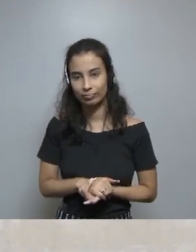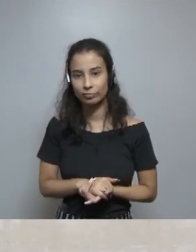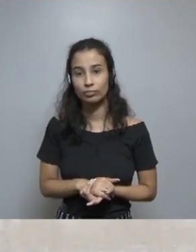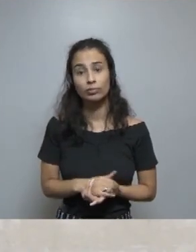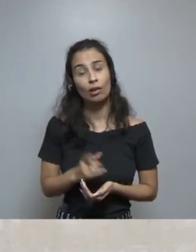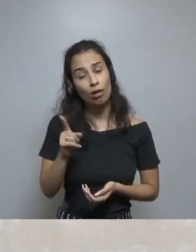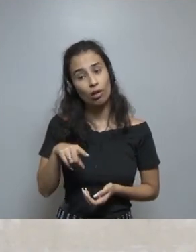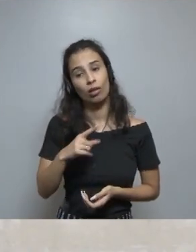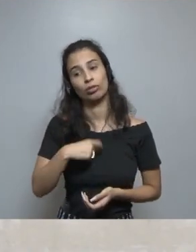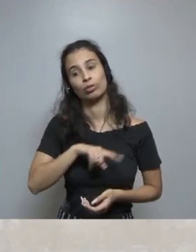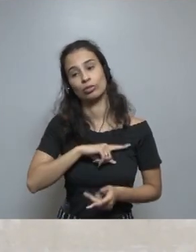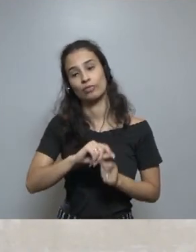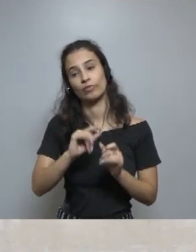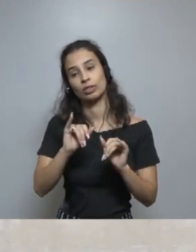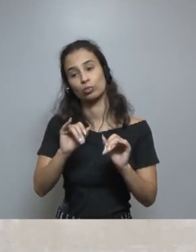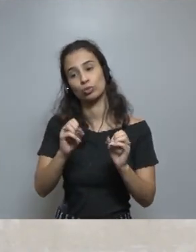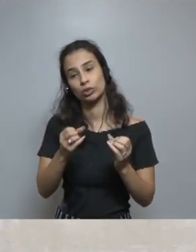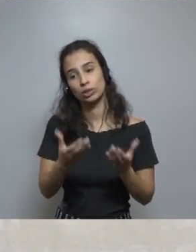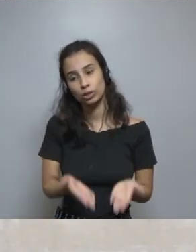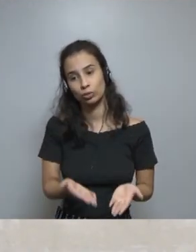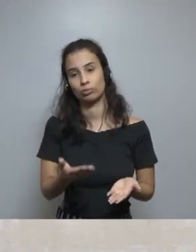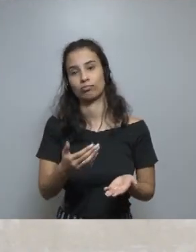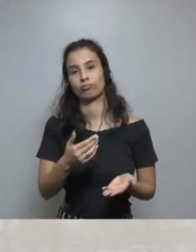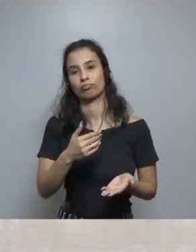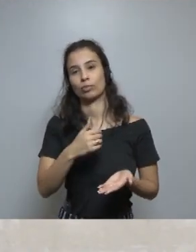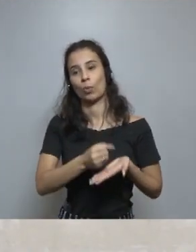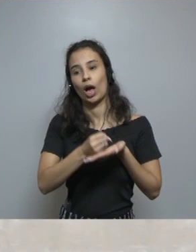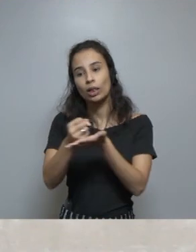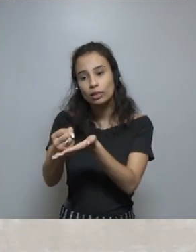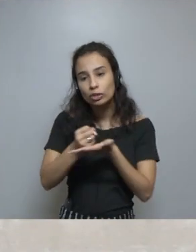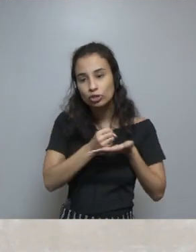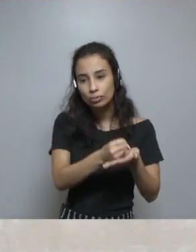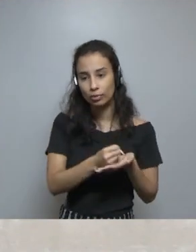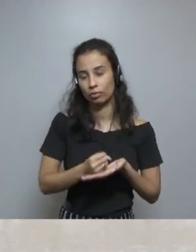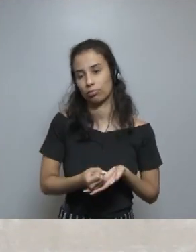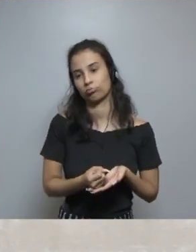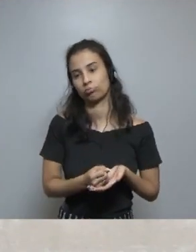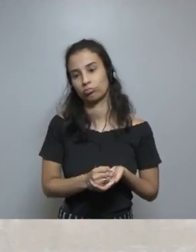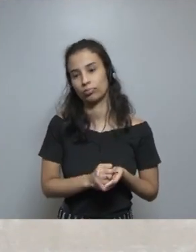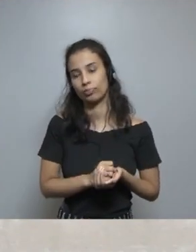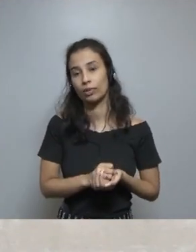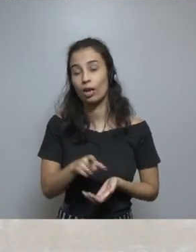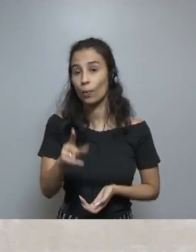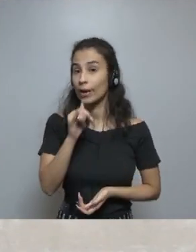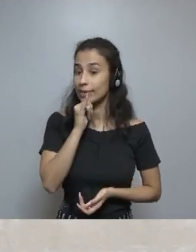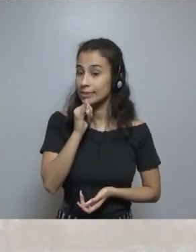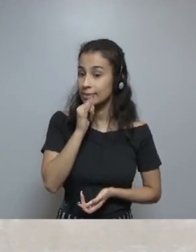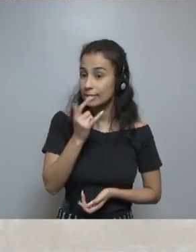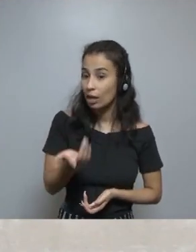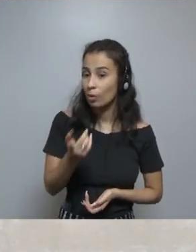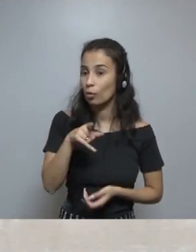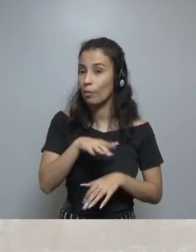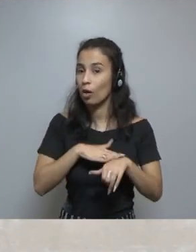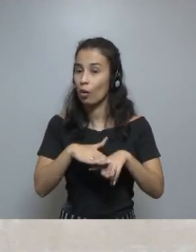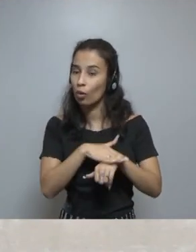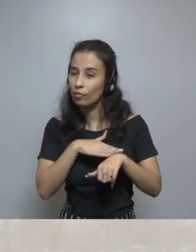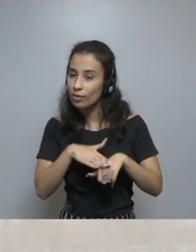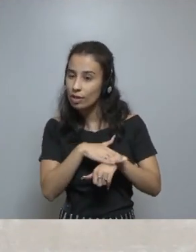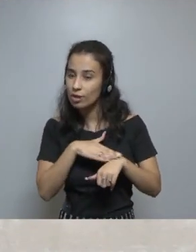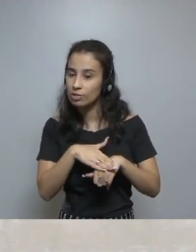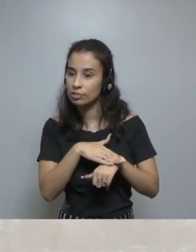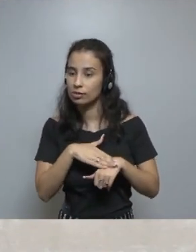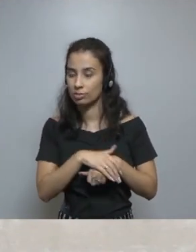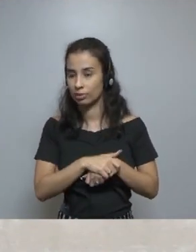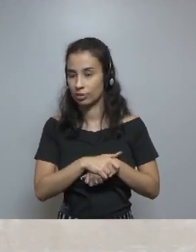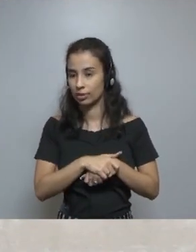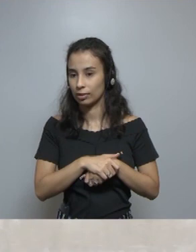atención para el necesito. Entonces, eso es lo que nosotros hacemos cuando en la sección de atención al cliente en el Nurebank. Ese es